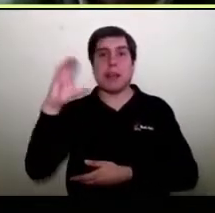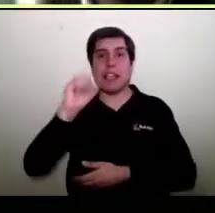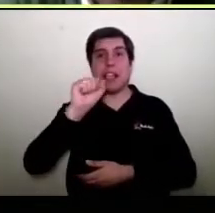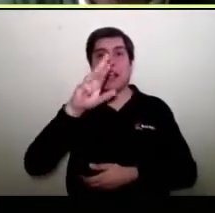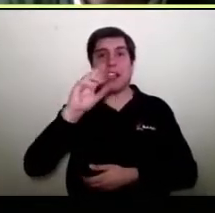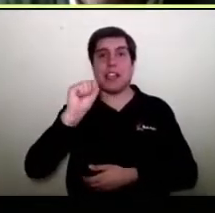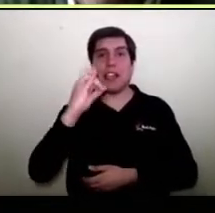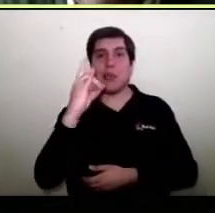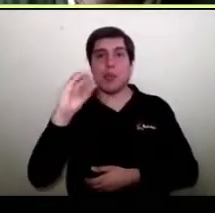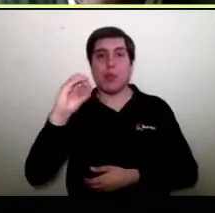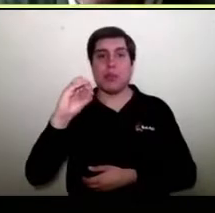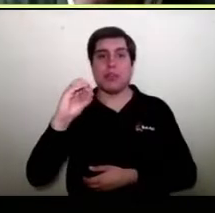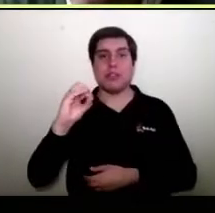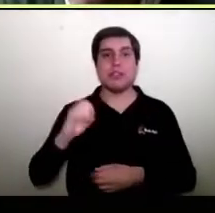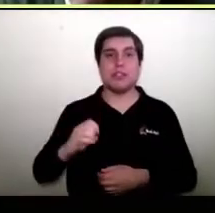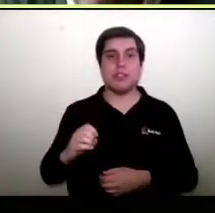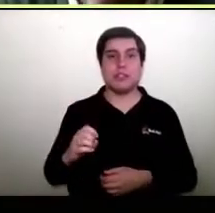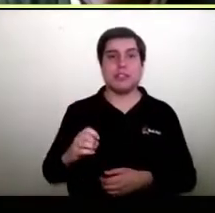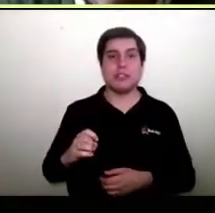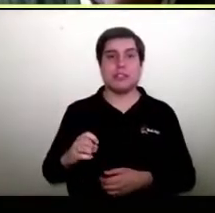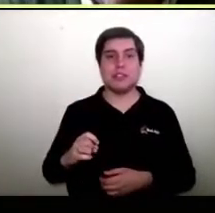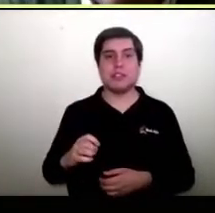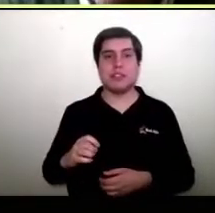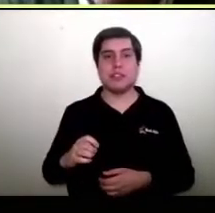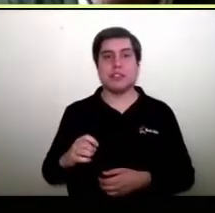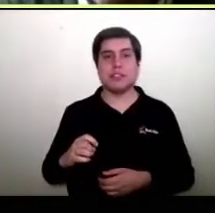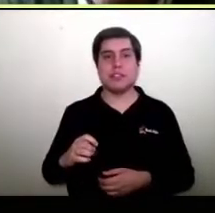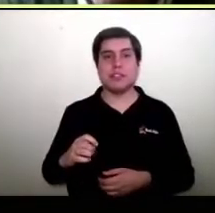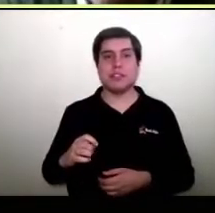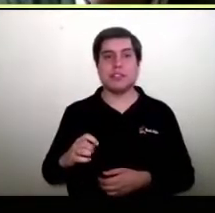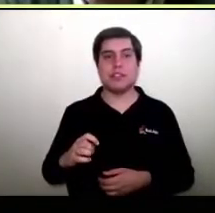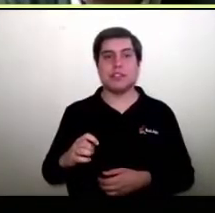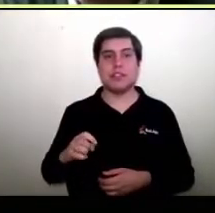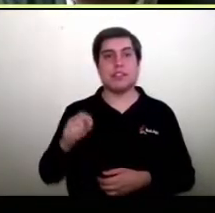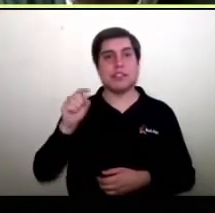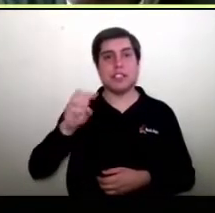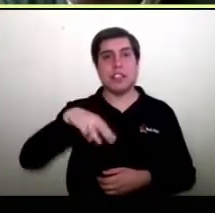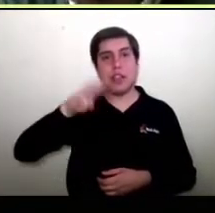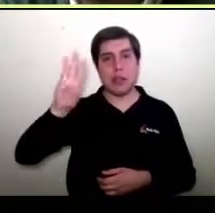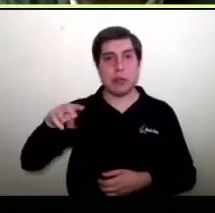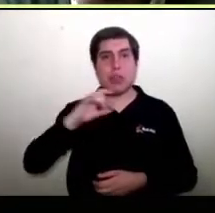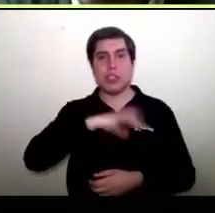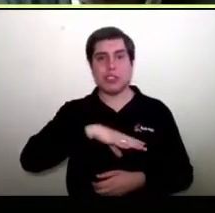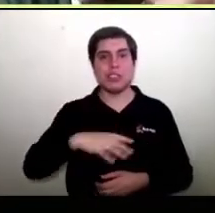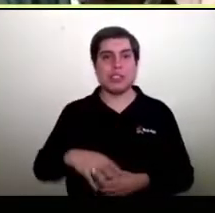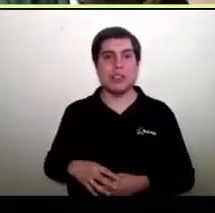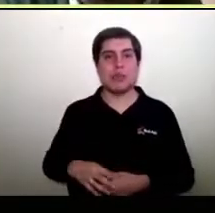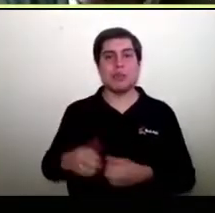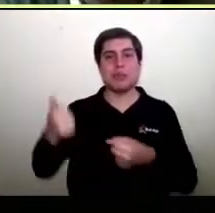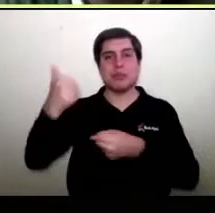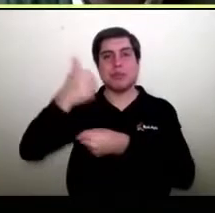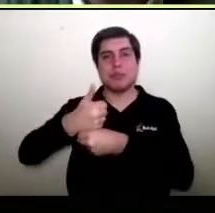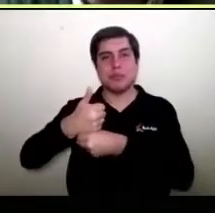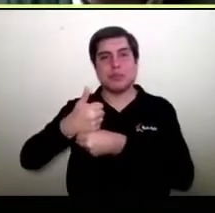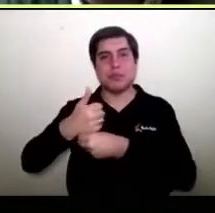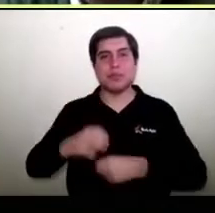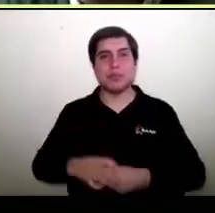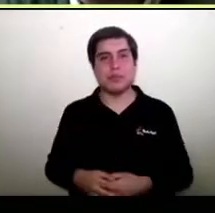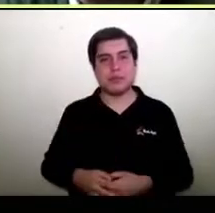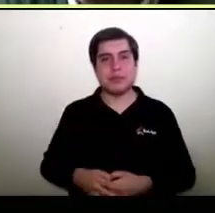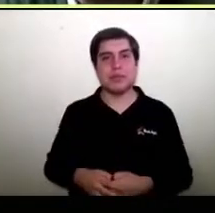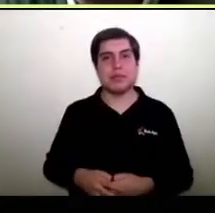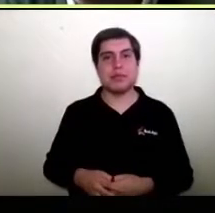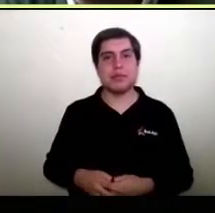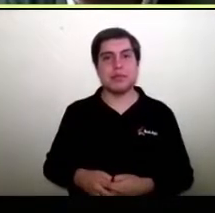entonces, reemplazó a la tradicional avenida Providencia, que era considerado el mall de Chile. Es decir, primer dato de lo que nos deja el